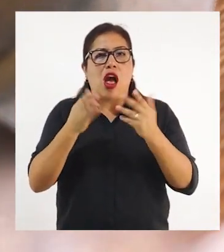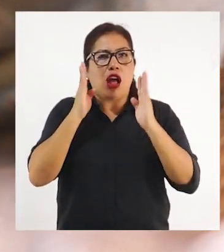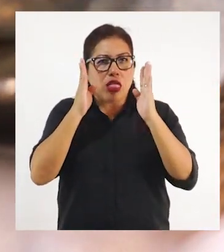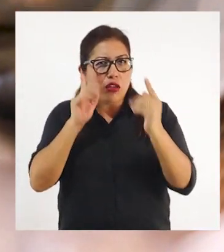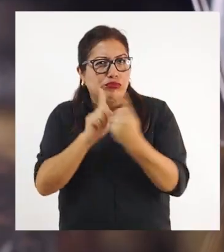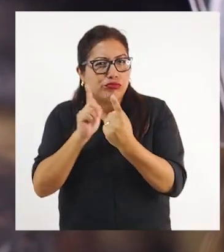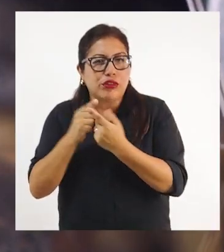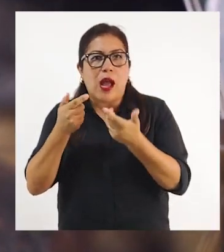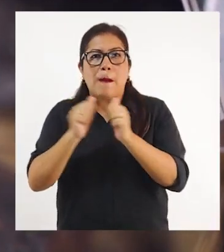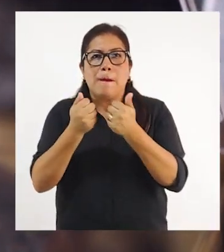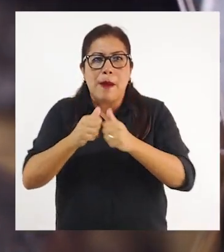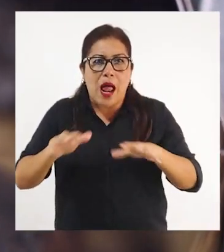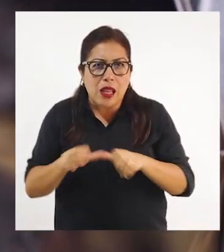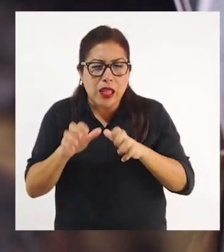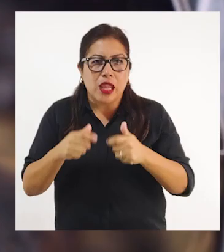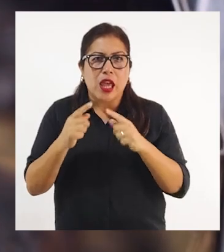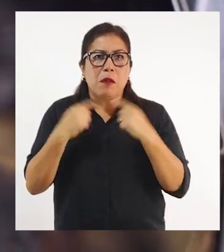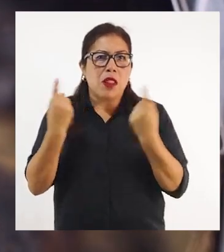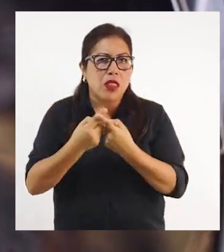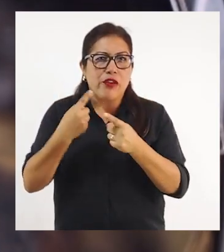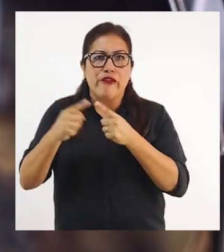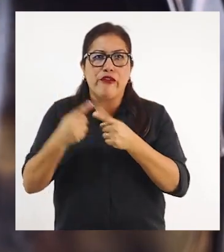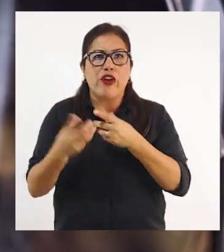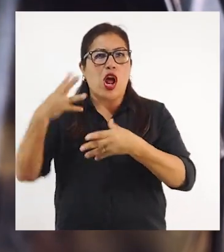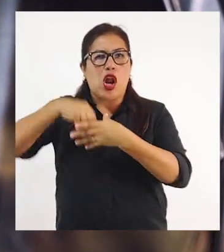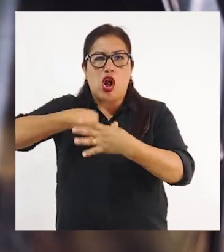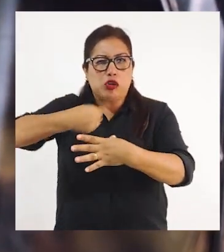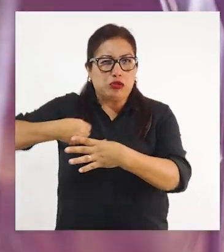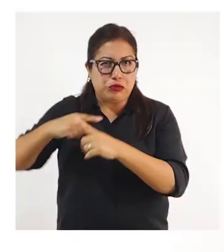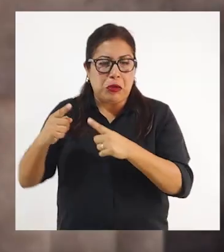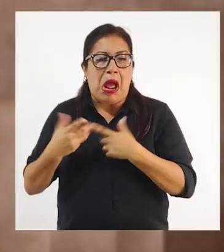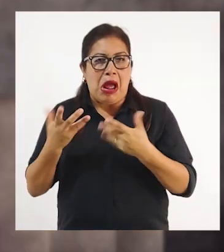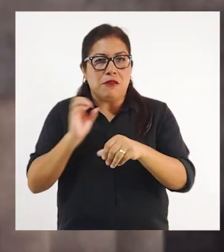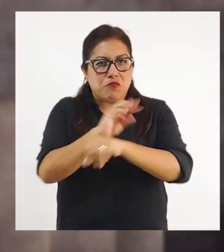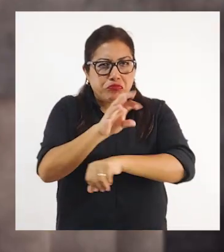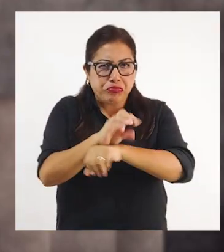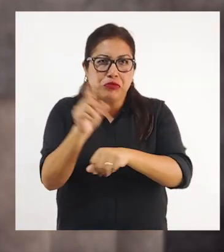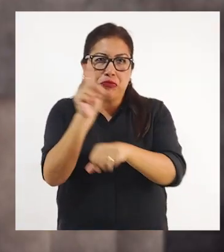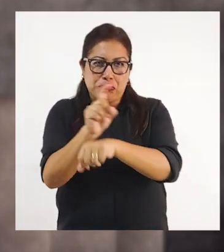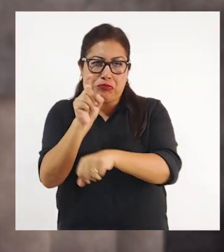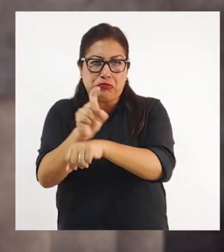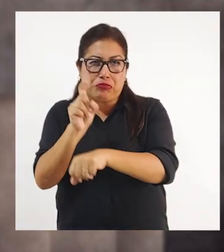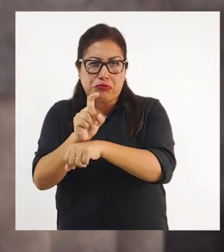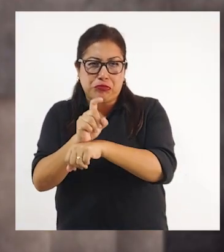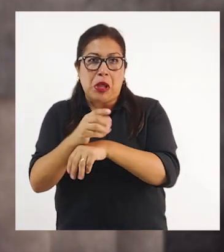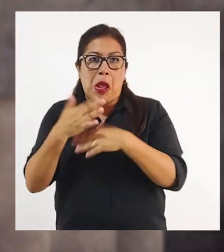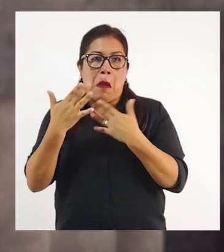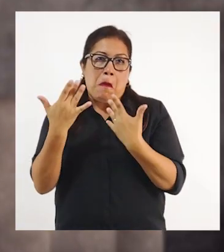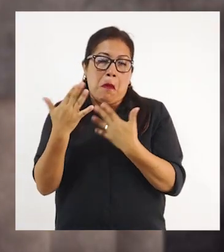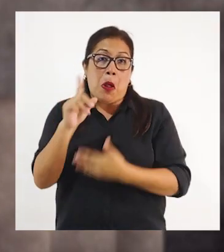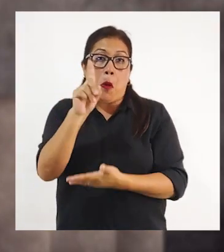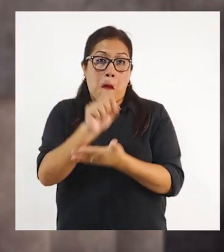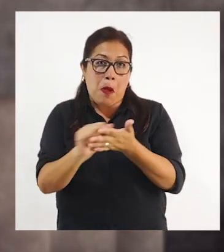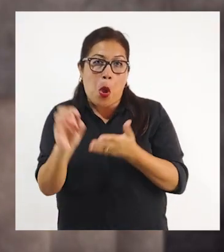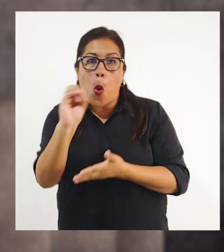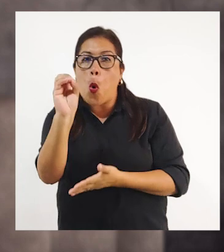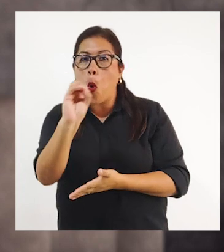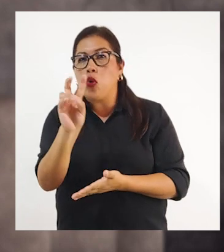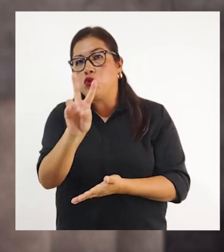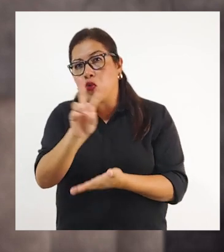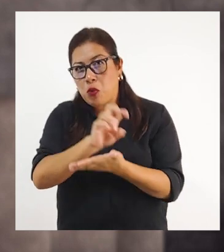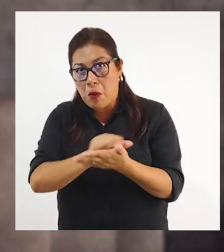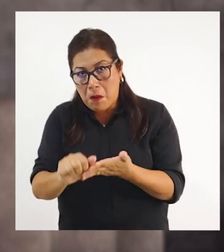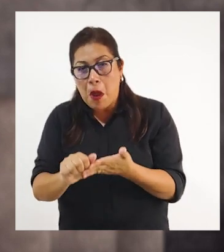panadería, pastelería o cocina que tenemos adentro. Vamos a capacitarlos. Y después de un tiempo prudente, que sea un mes, dos meses,